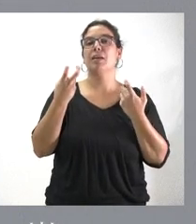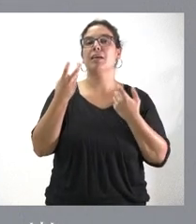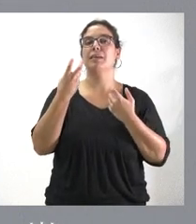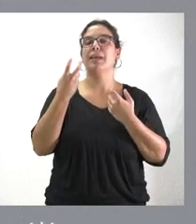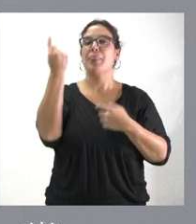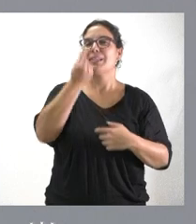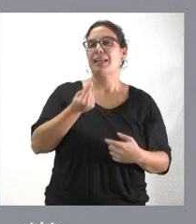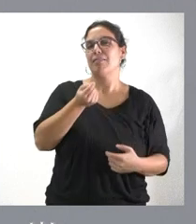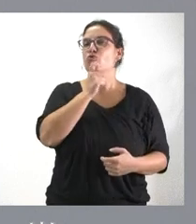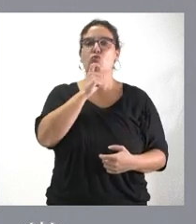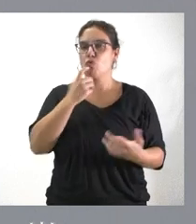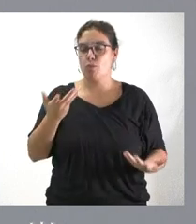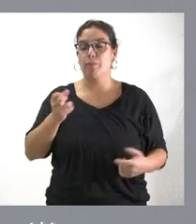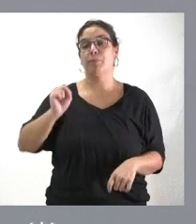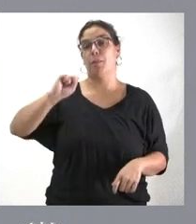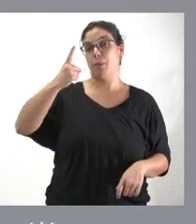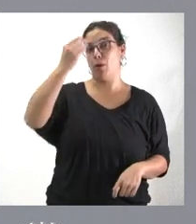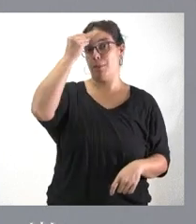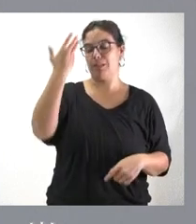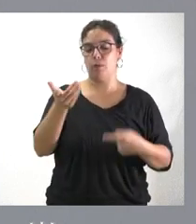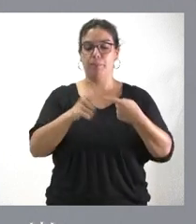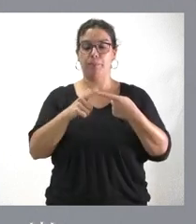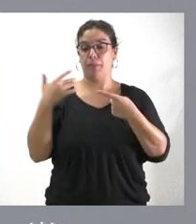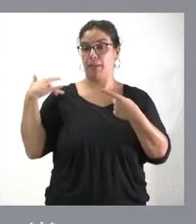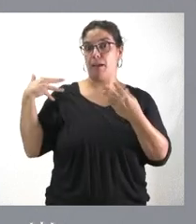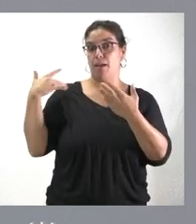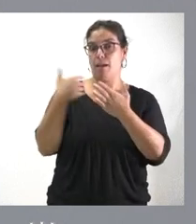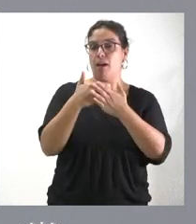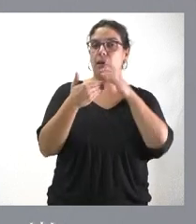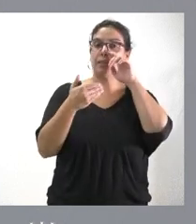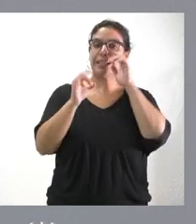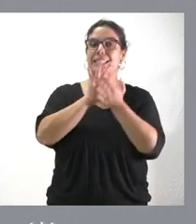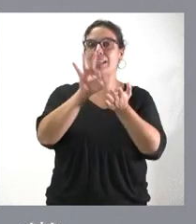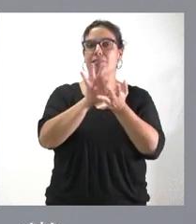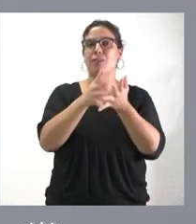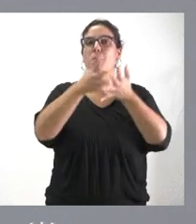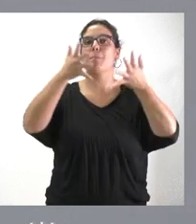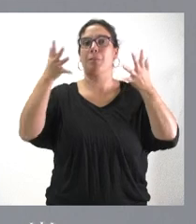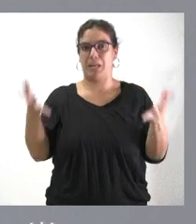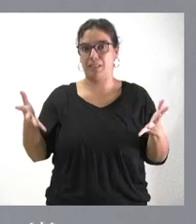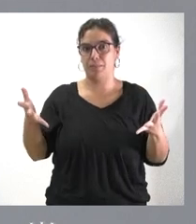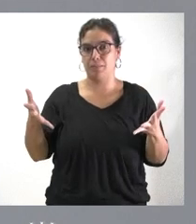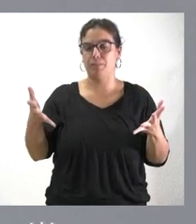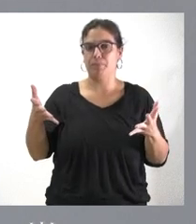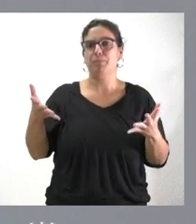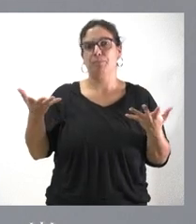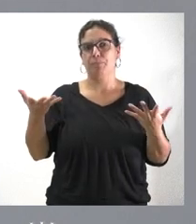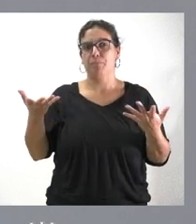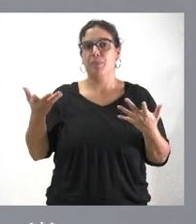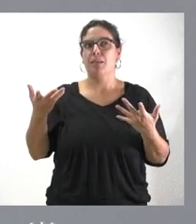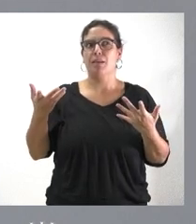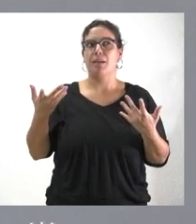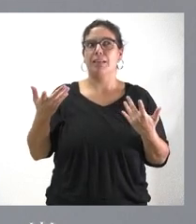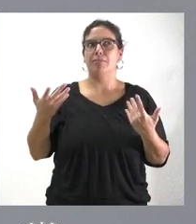en cuenta varios factores. Primero, que en los últimos años se aumentado la cartera de servicios con un incremento muy importante de la carga